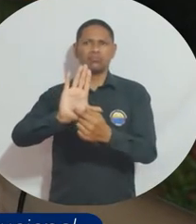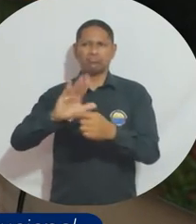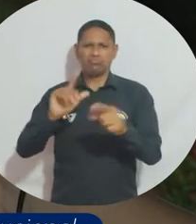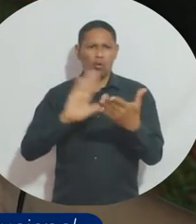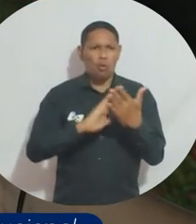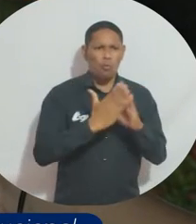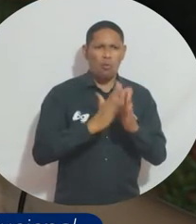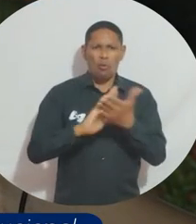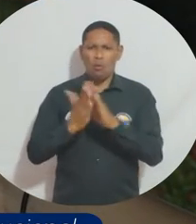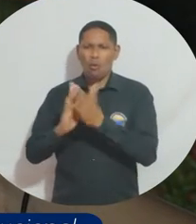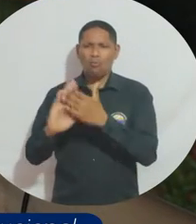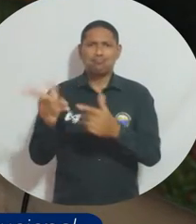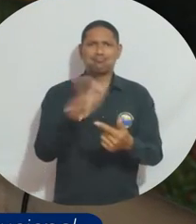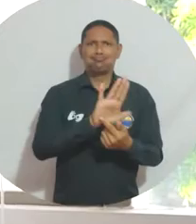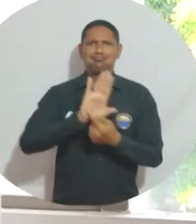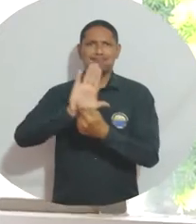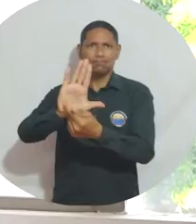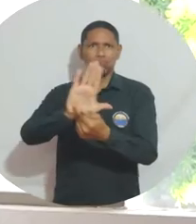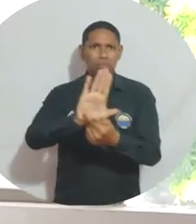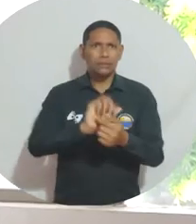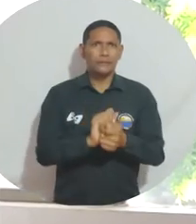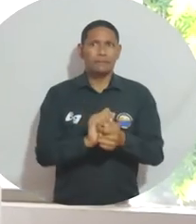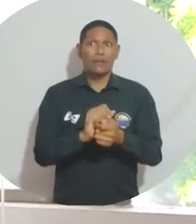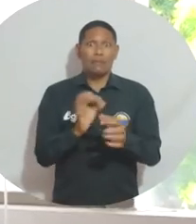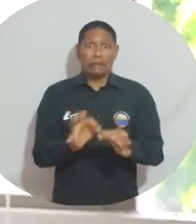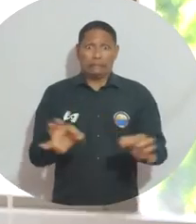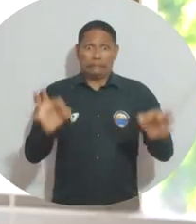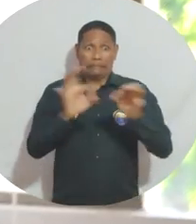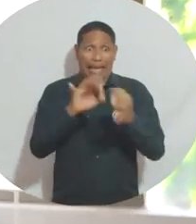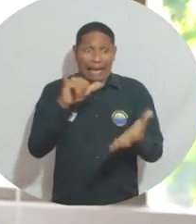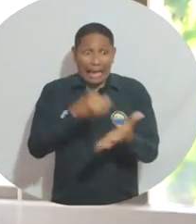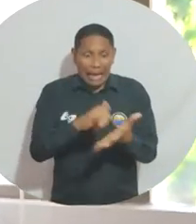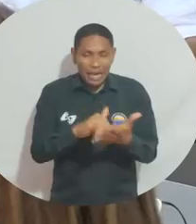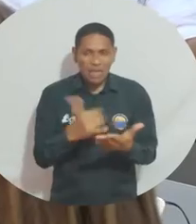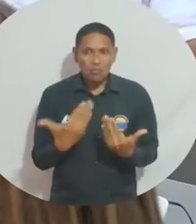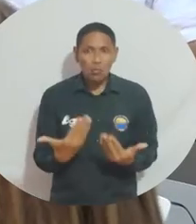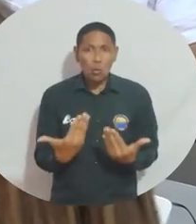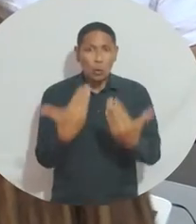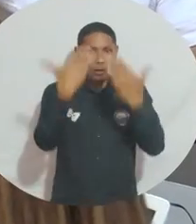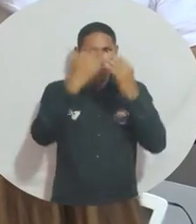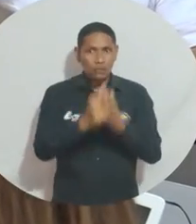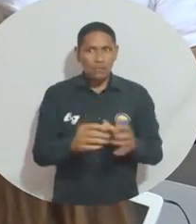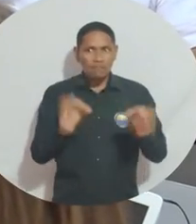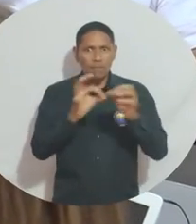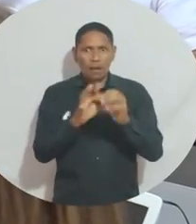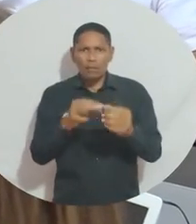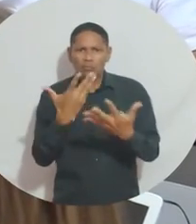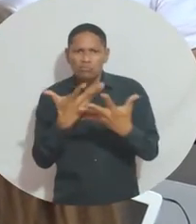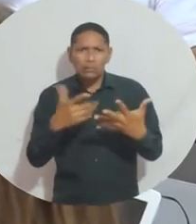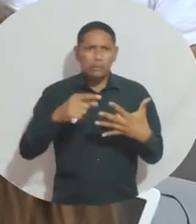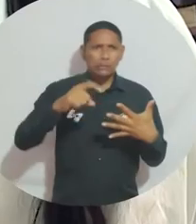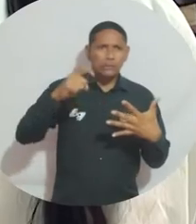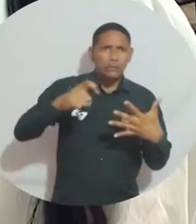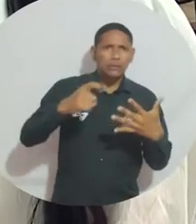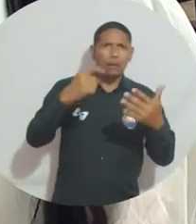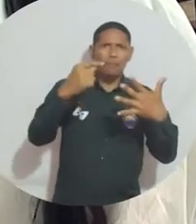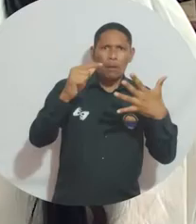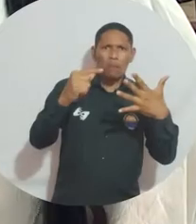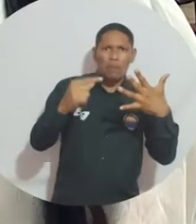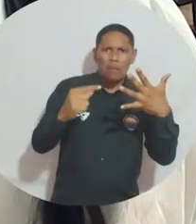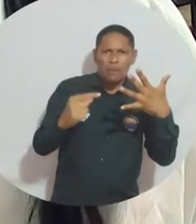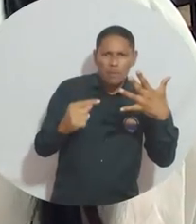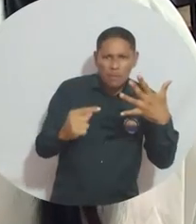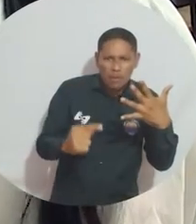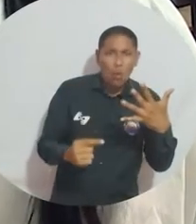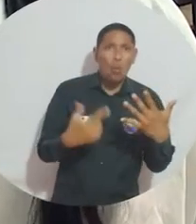visibilizando a este tipo de comunidades, donde están visibilizando a las madres y donde se está mirando y se está teniendo en cuenta la necesidad